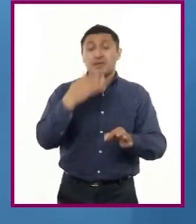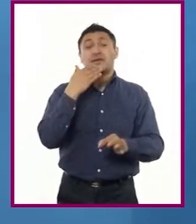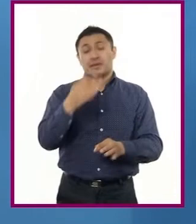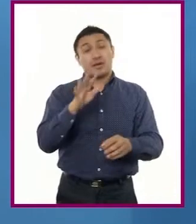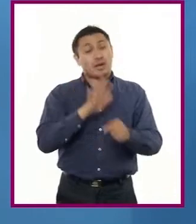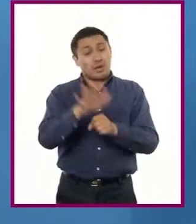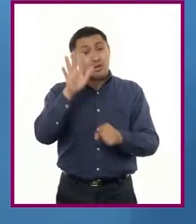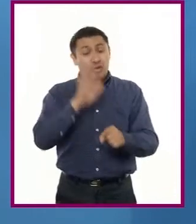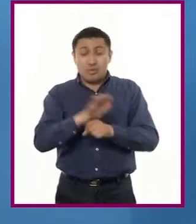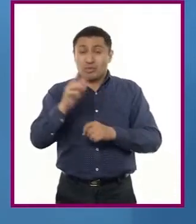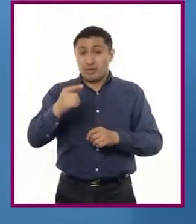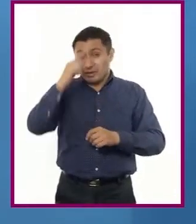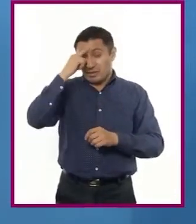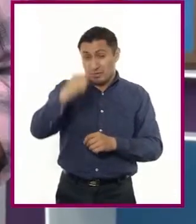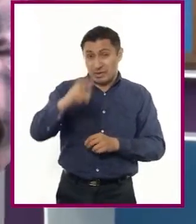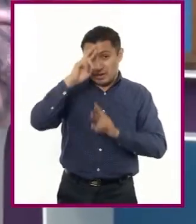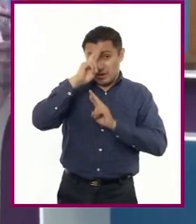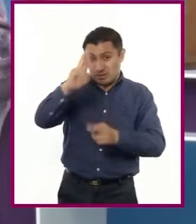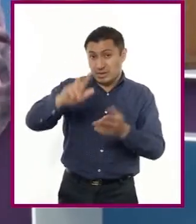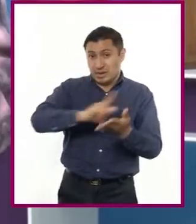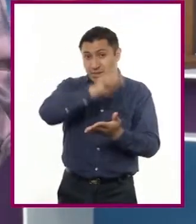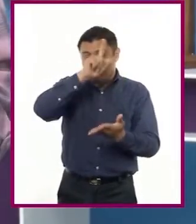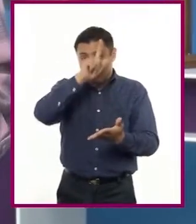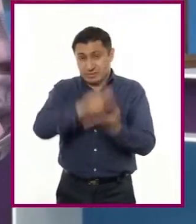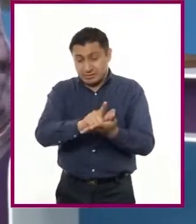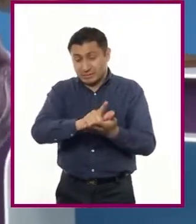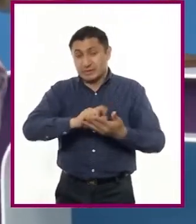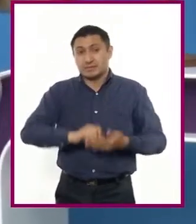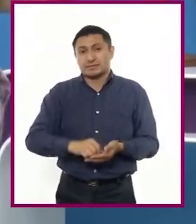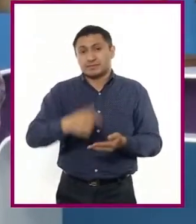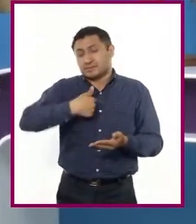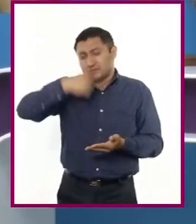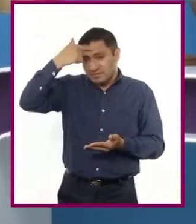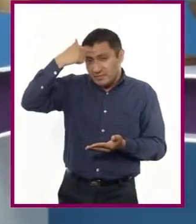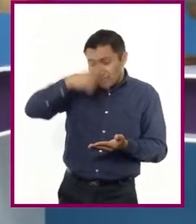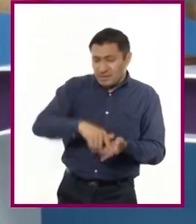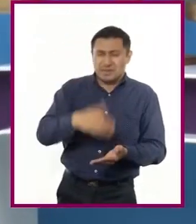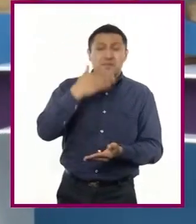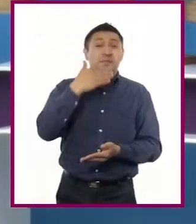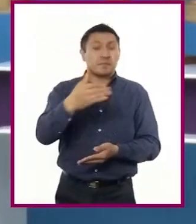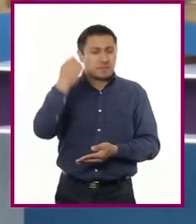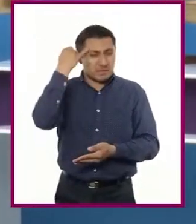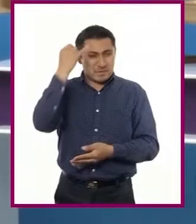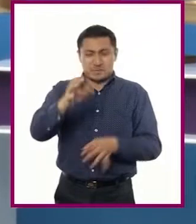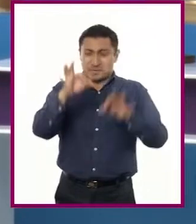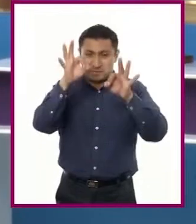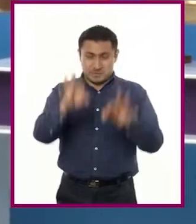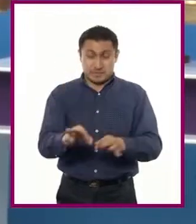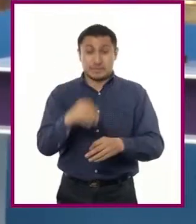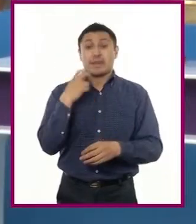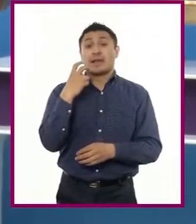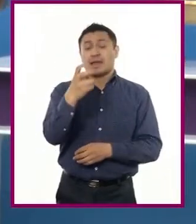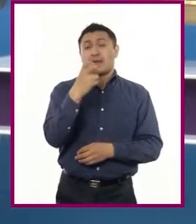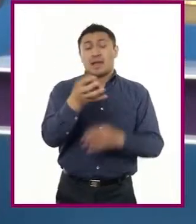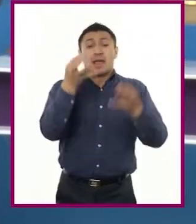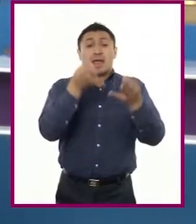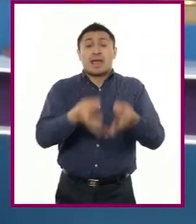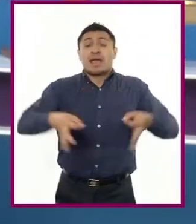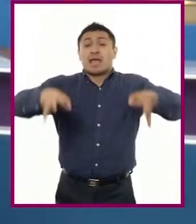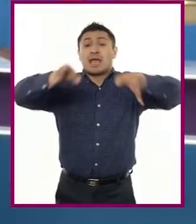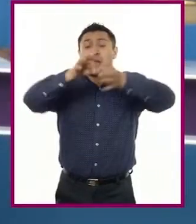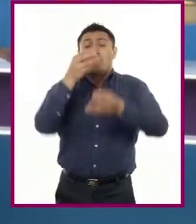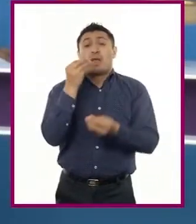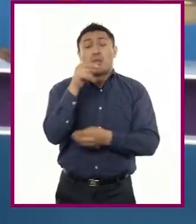de legalidad e imparcialidad. B. Me parece muy buena idea, maestro. Para ello, es muy importante